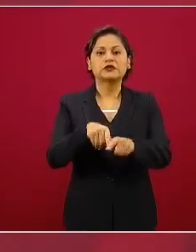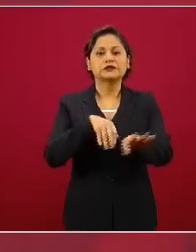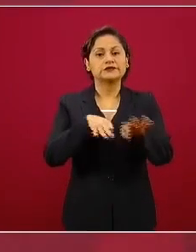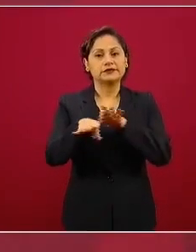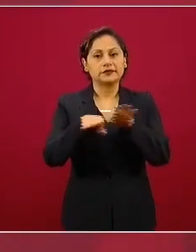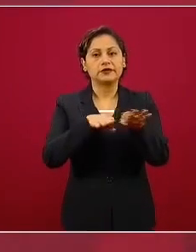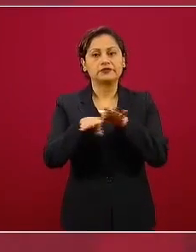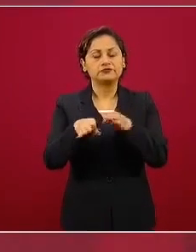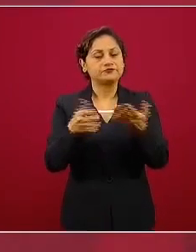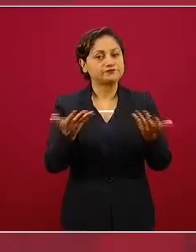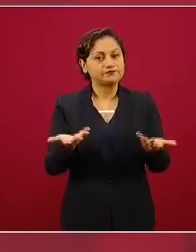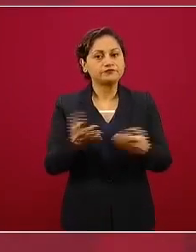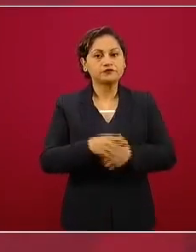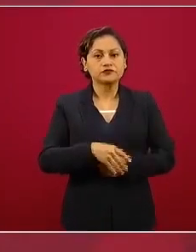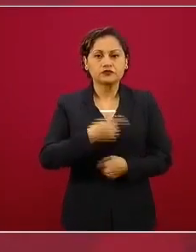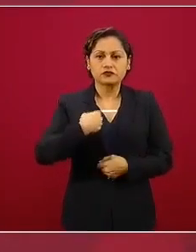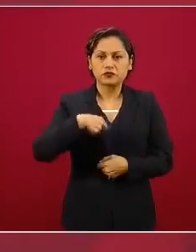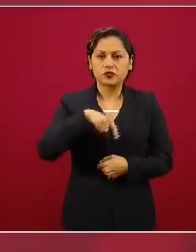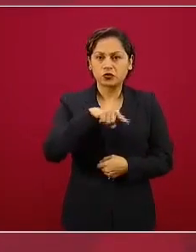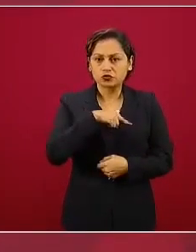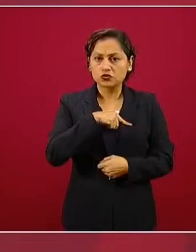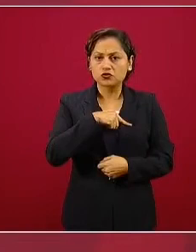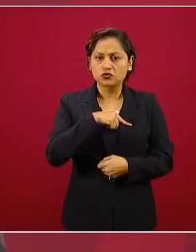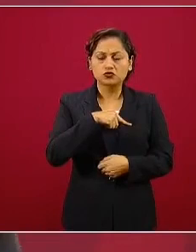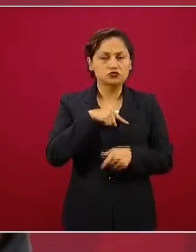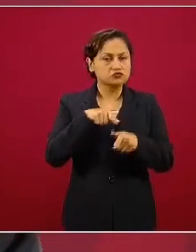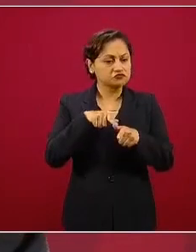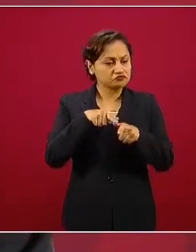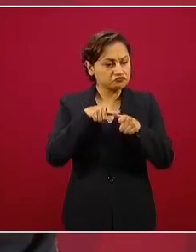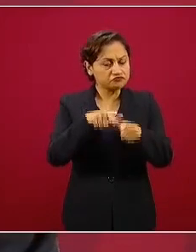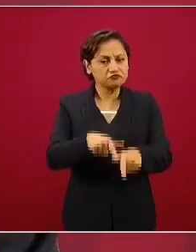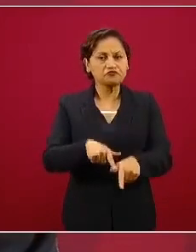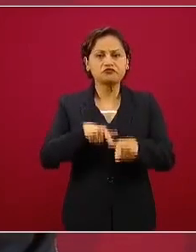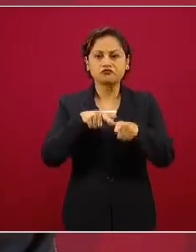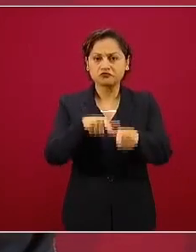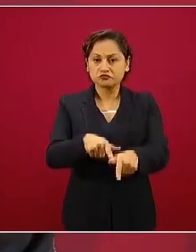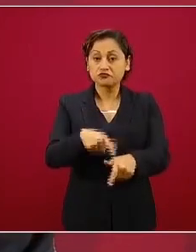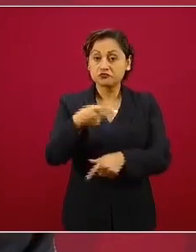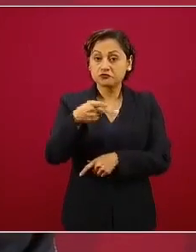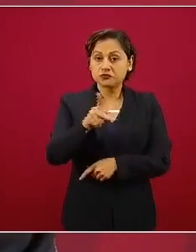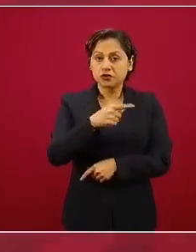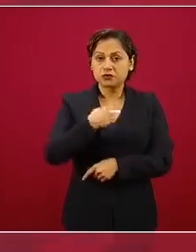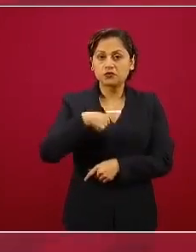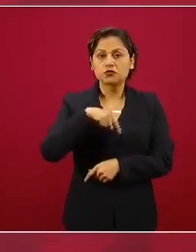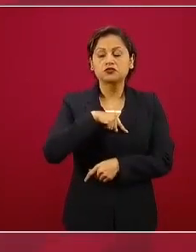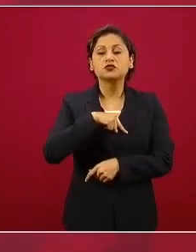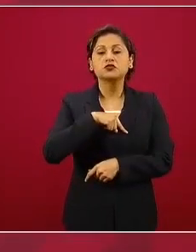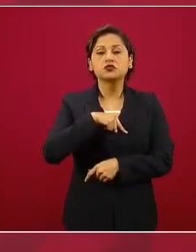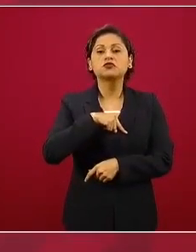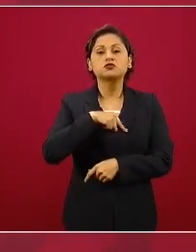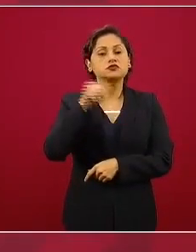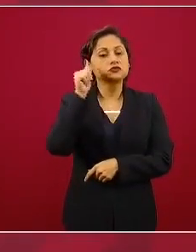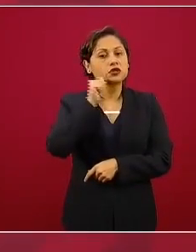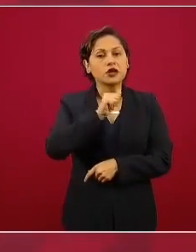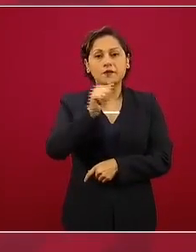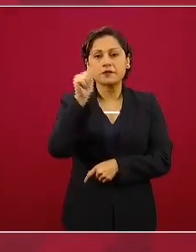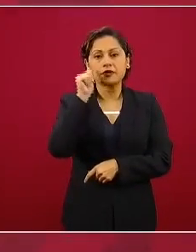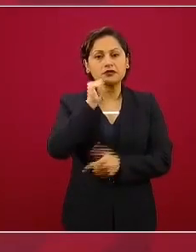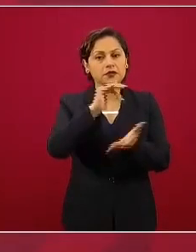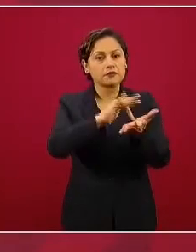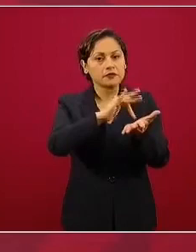a cansar de reconocer el apoyo del pueblo